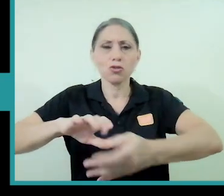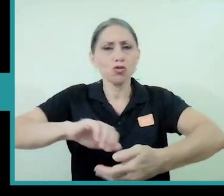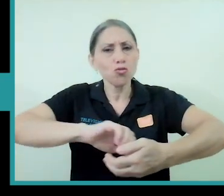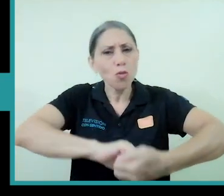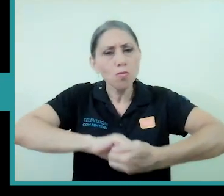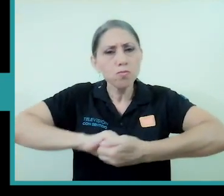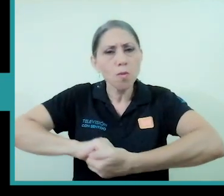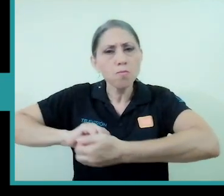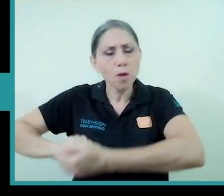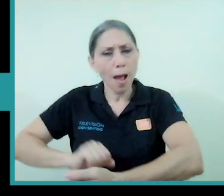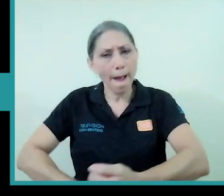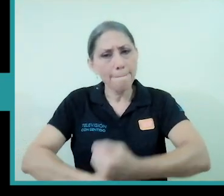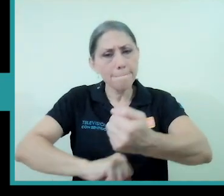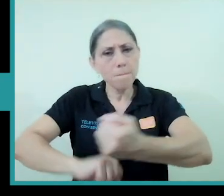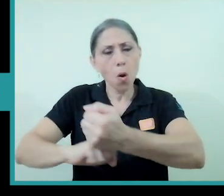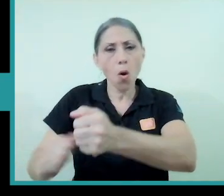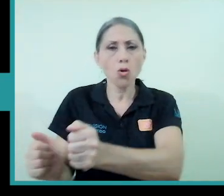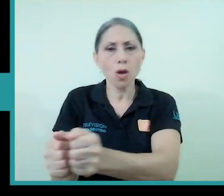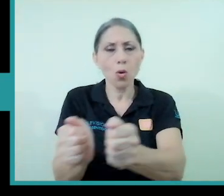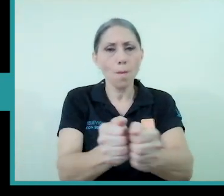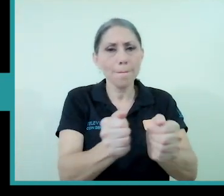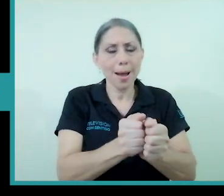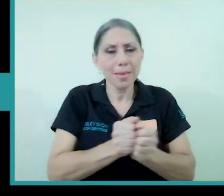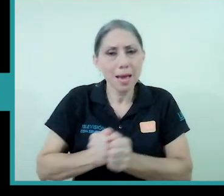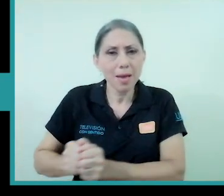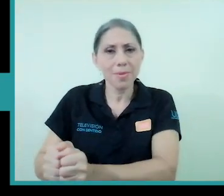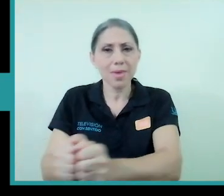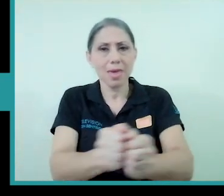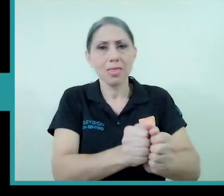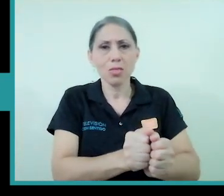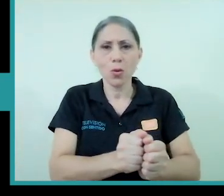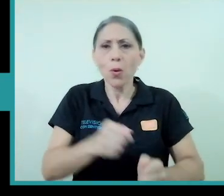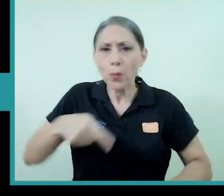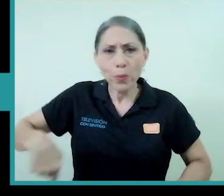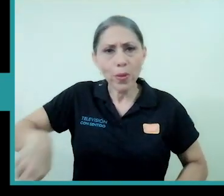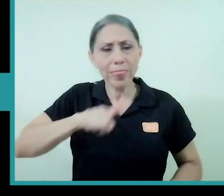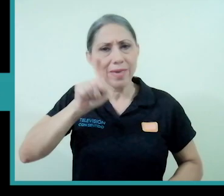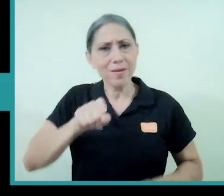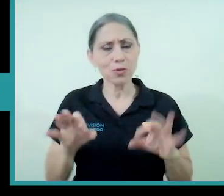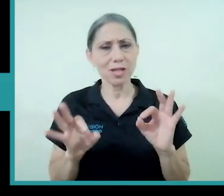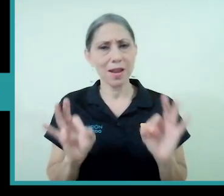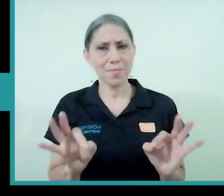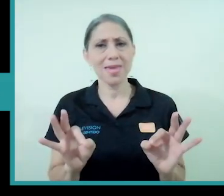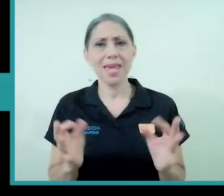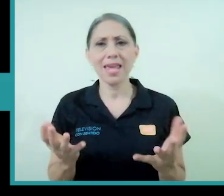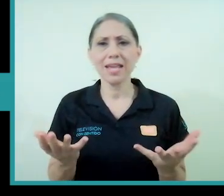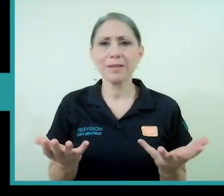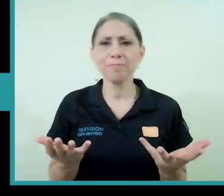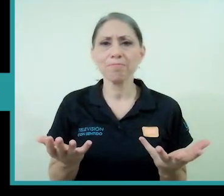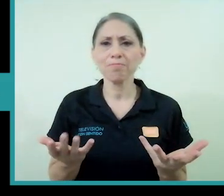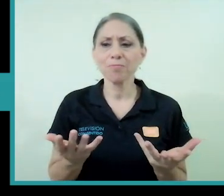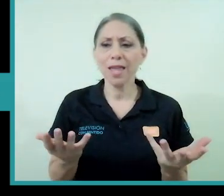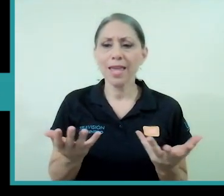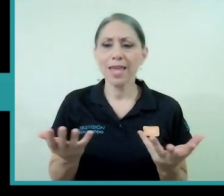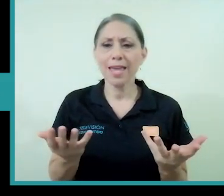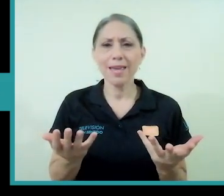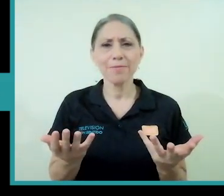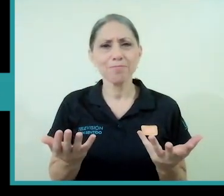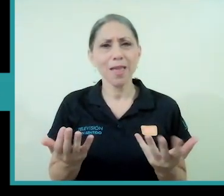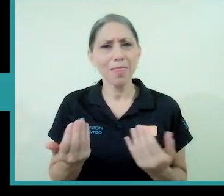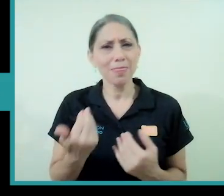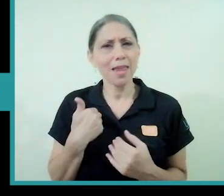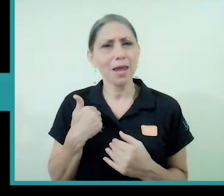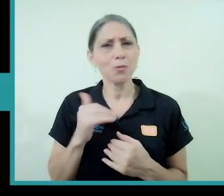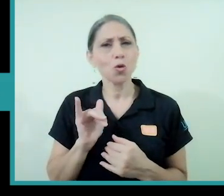acompañamiento de una visión de que debemos estar bien de que de que tenemos como esa ese